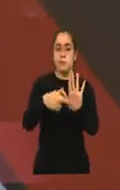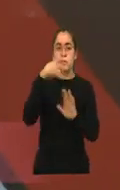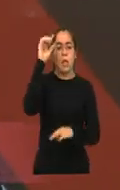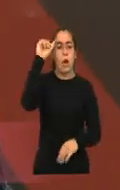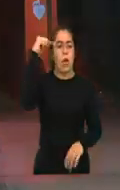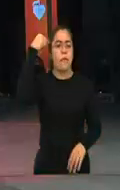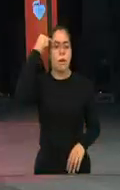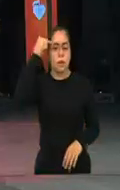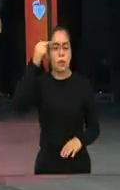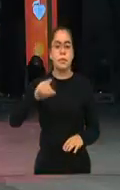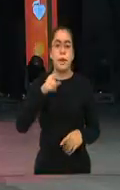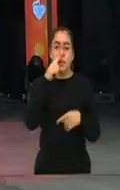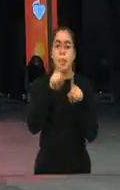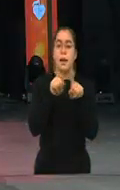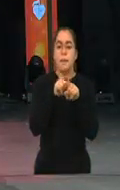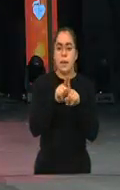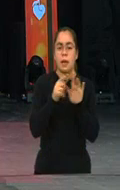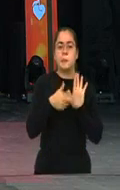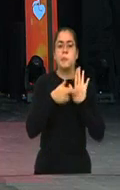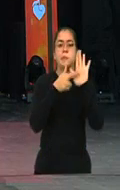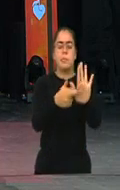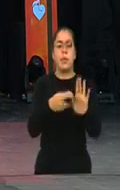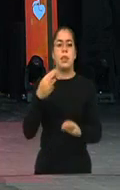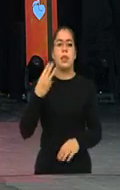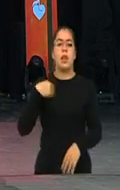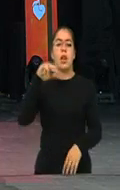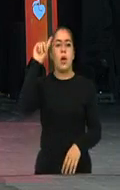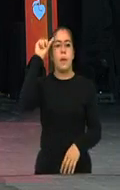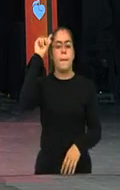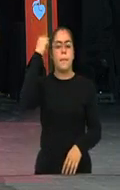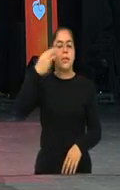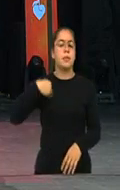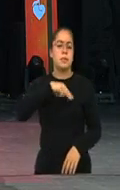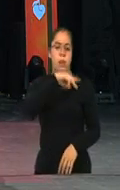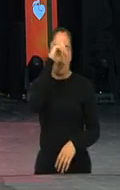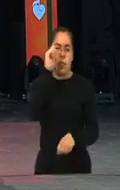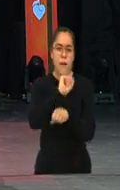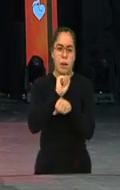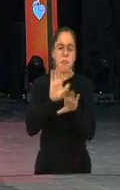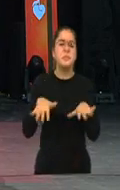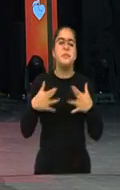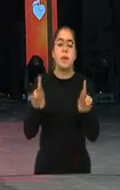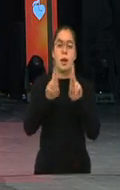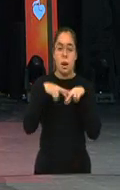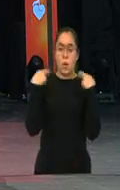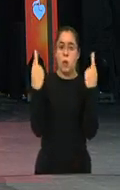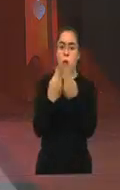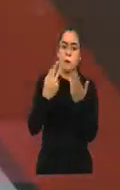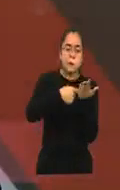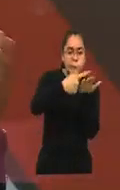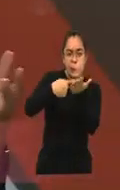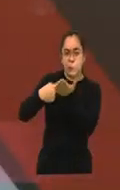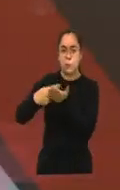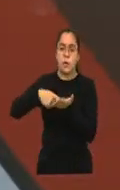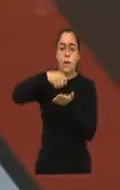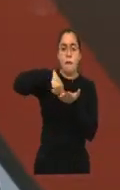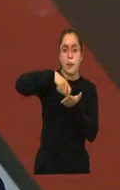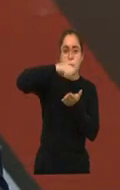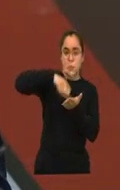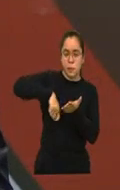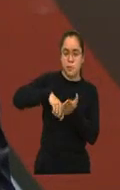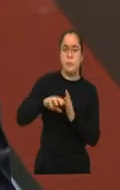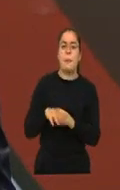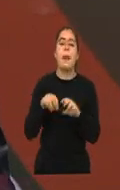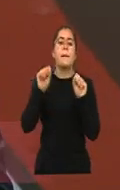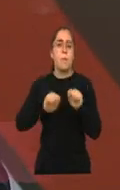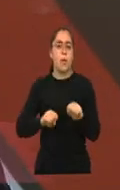representación del Ministerio de Trabajo, pues estábamos en esta reunión en la que firmamos el convenio de cooperación para promover los espacios para